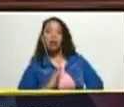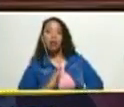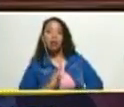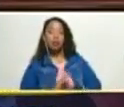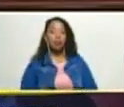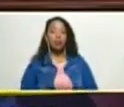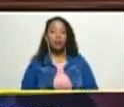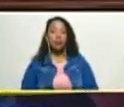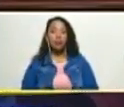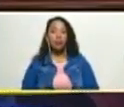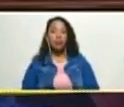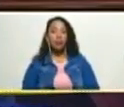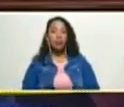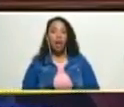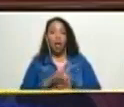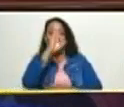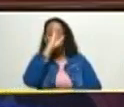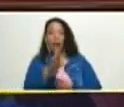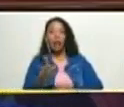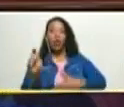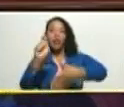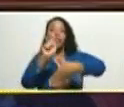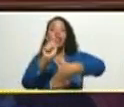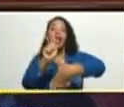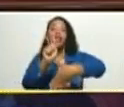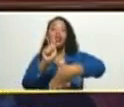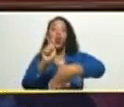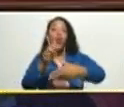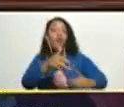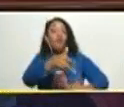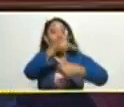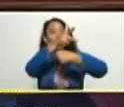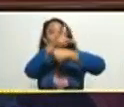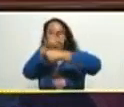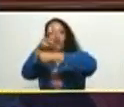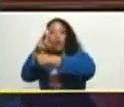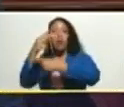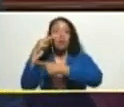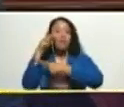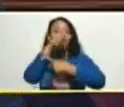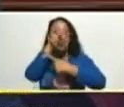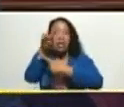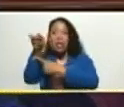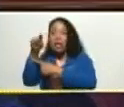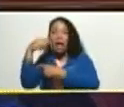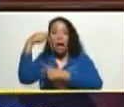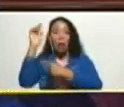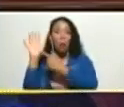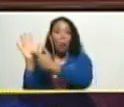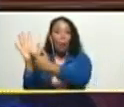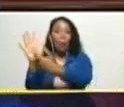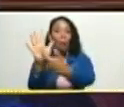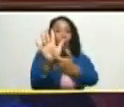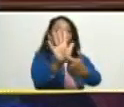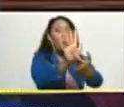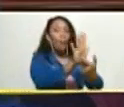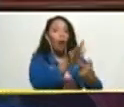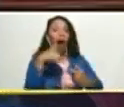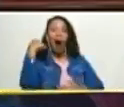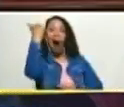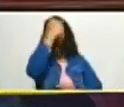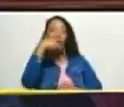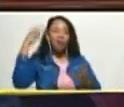en vivo y directo Telesur y nos mostraban precisamente la cara